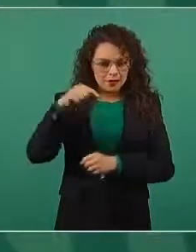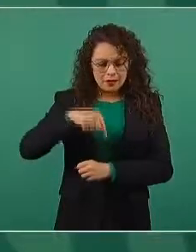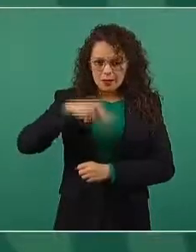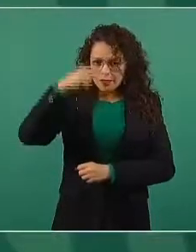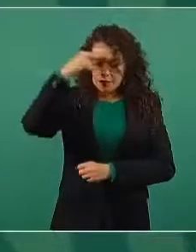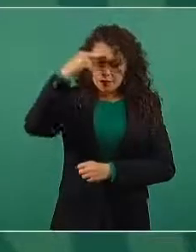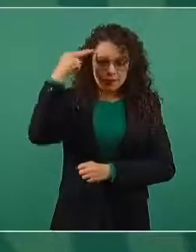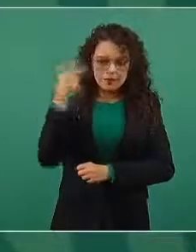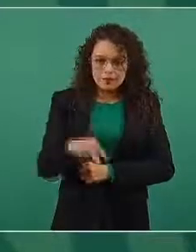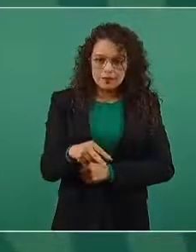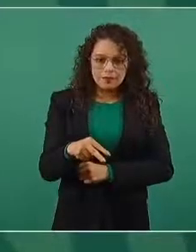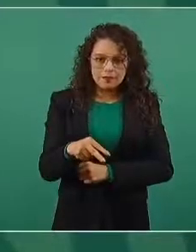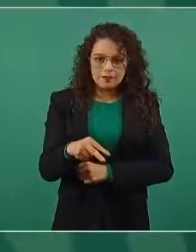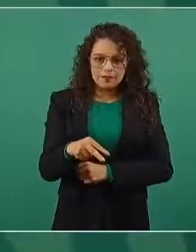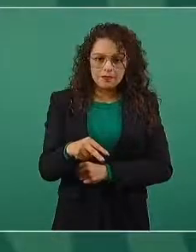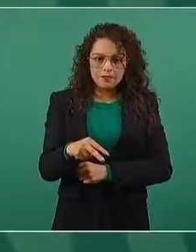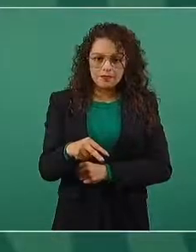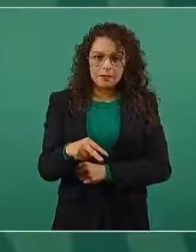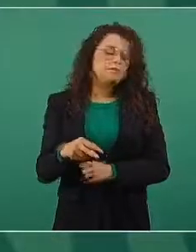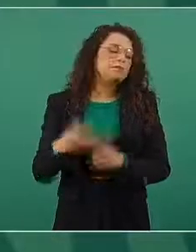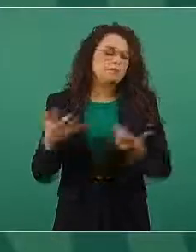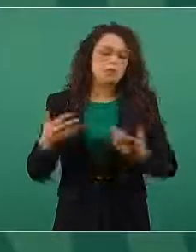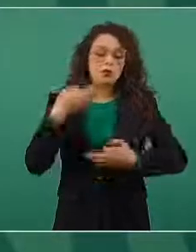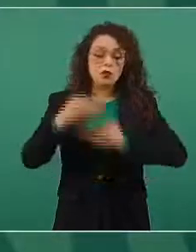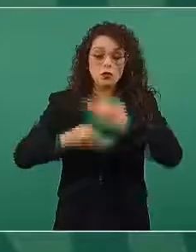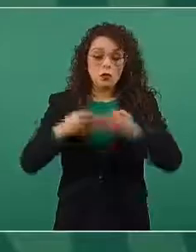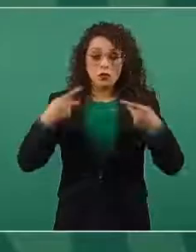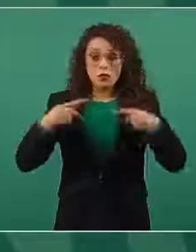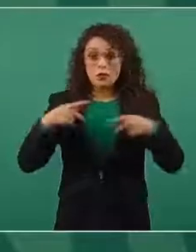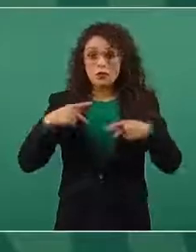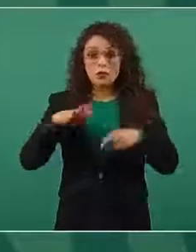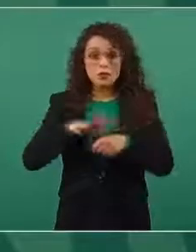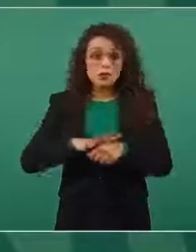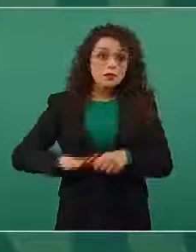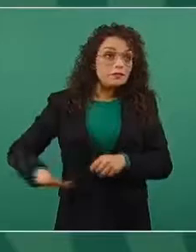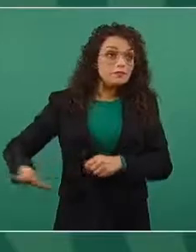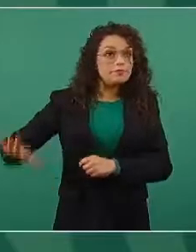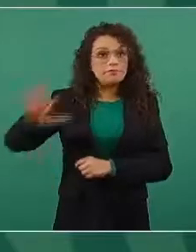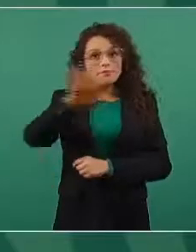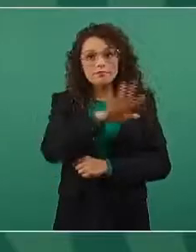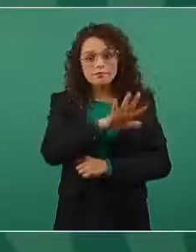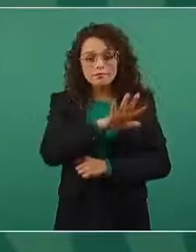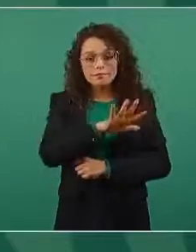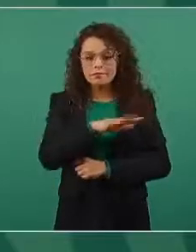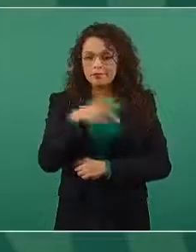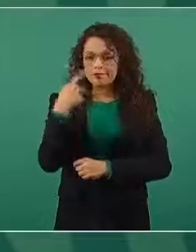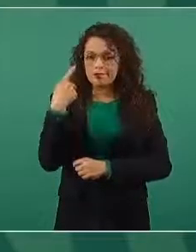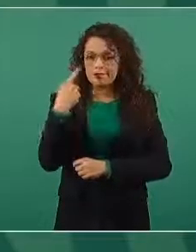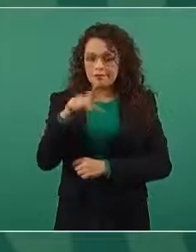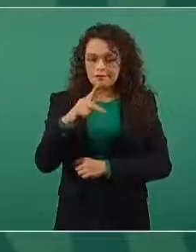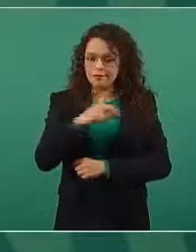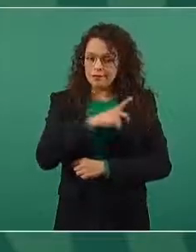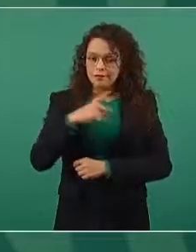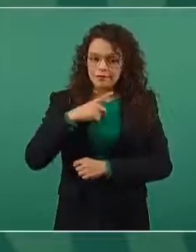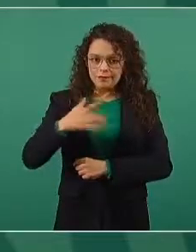Entonces, todos los ciudadanos tienen esa garantía